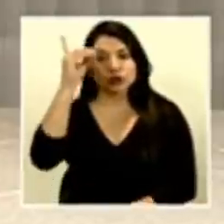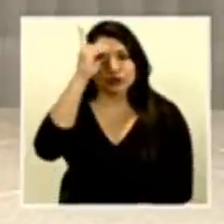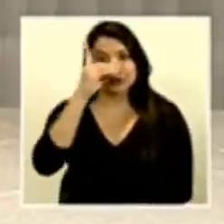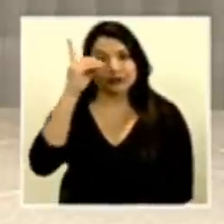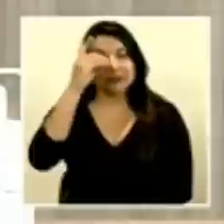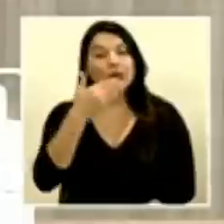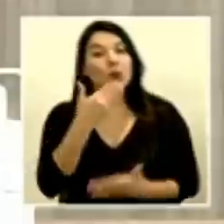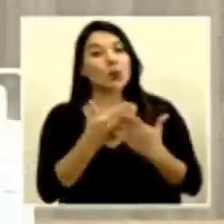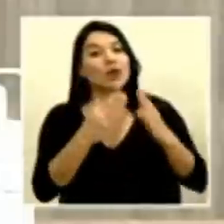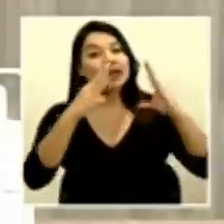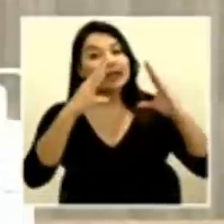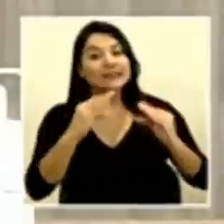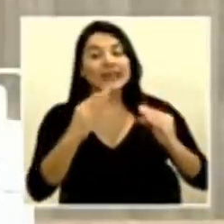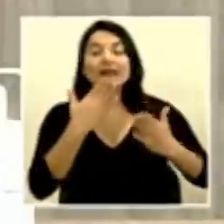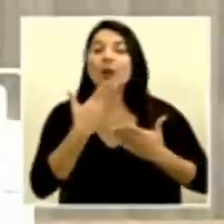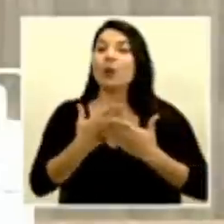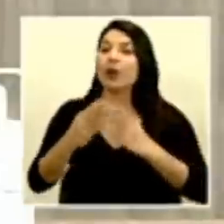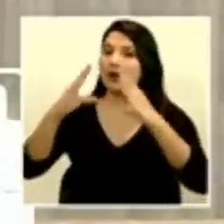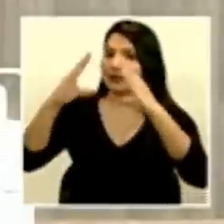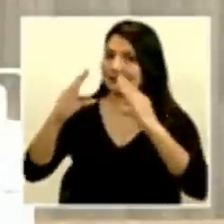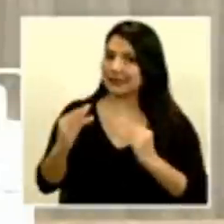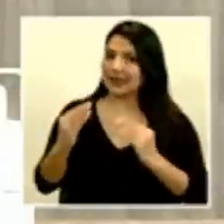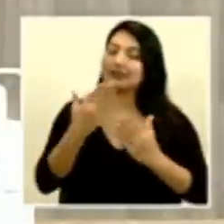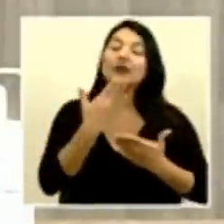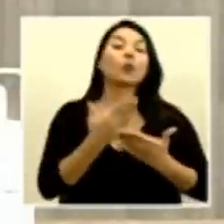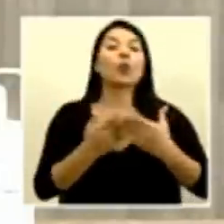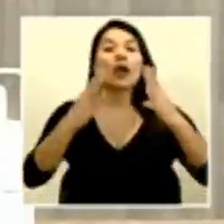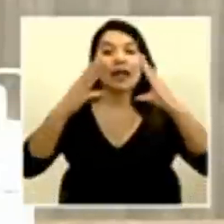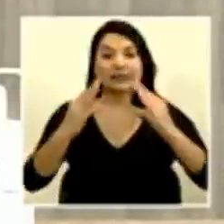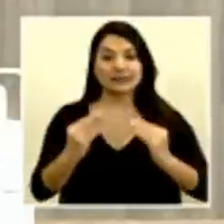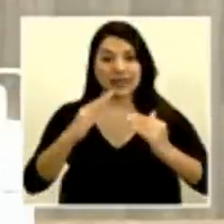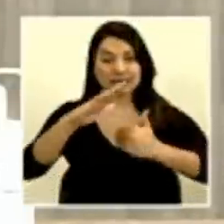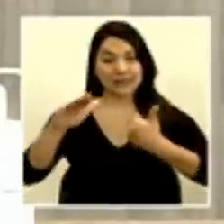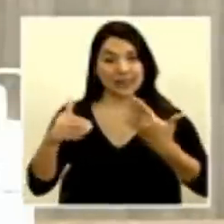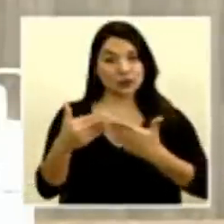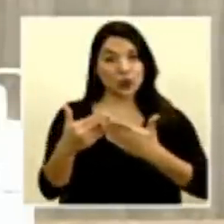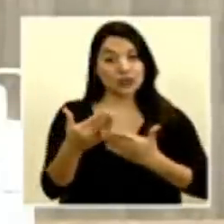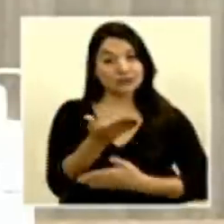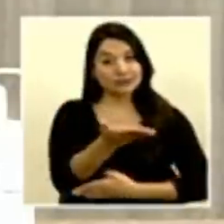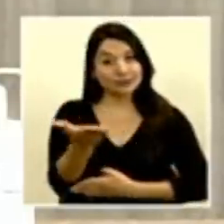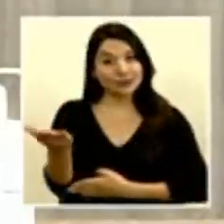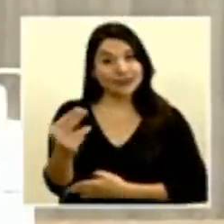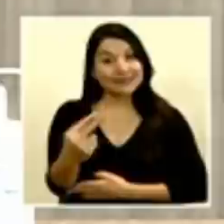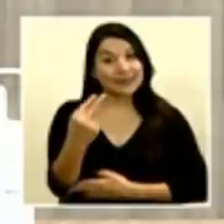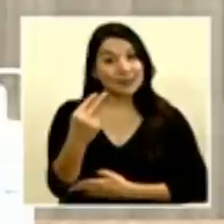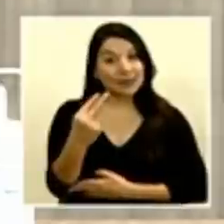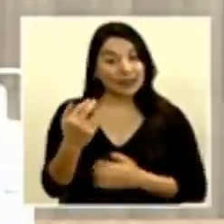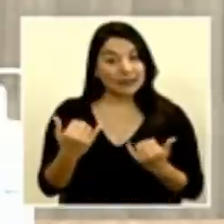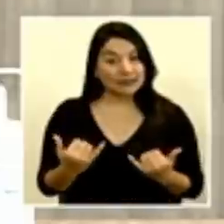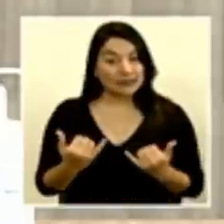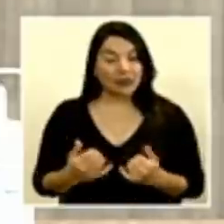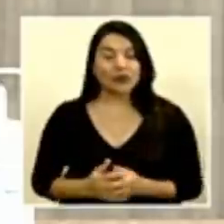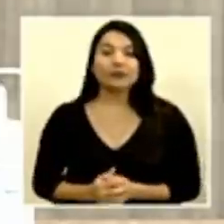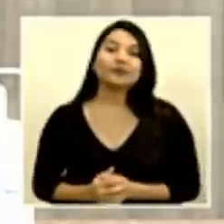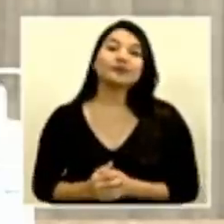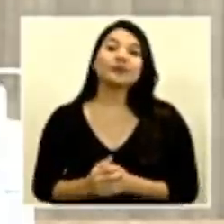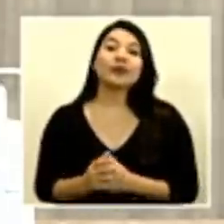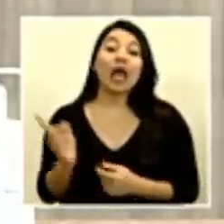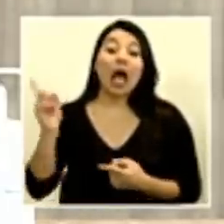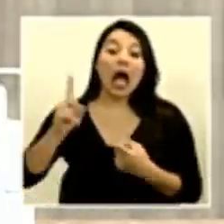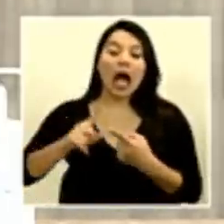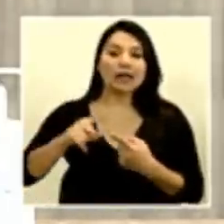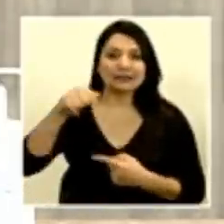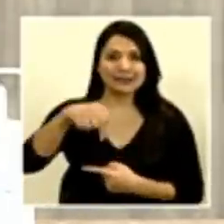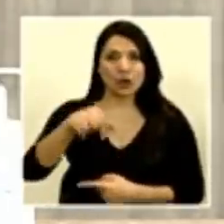Daniel. Muy buenas tardes y buenas tardes a todos y todas los que están siguiendo esta transmisión. Al día hoy sábado